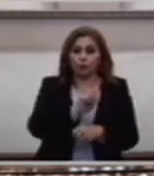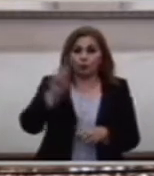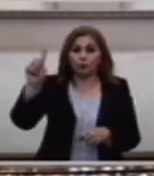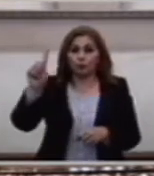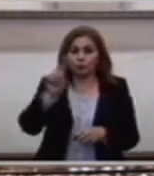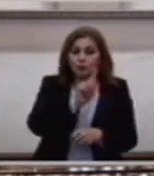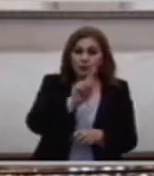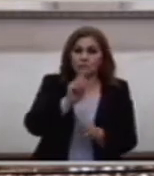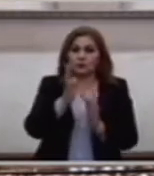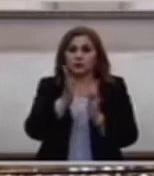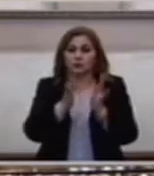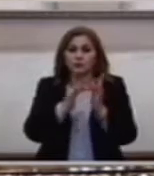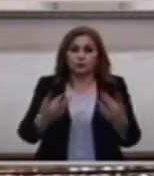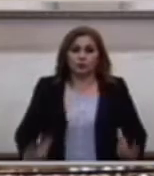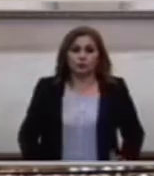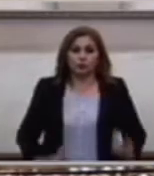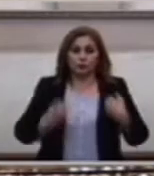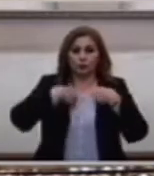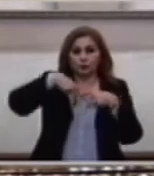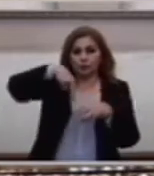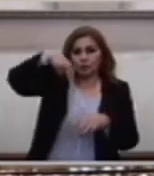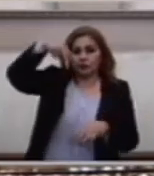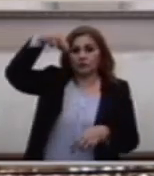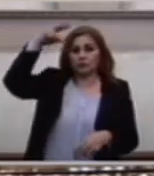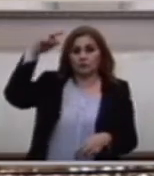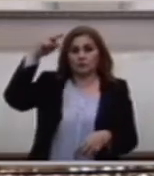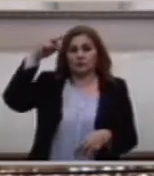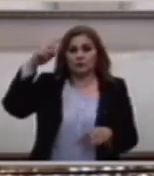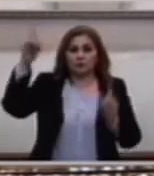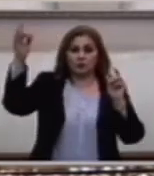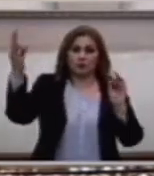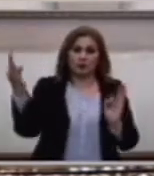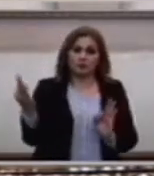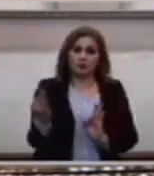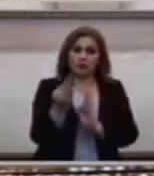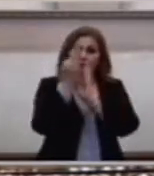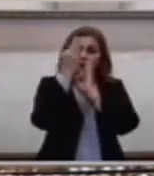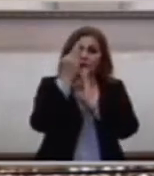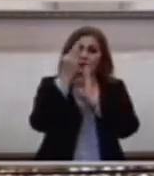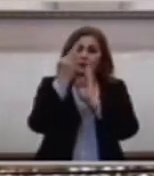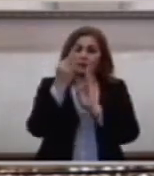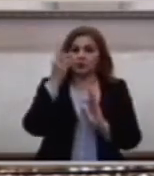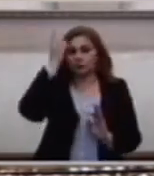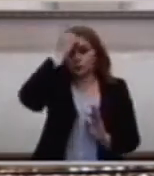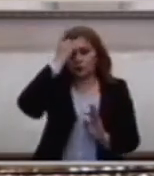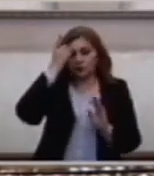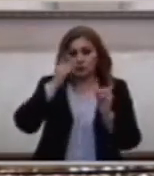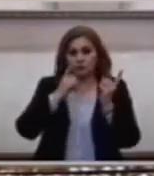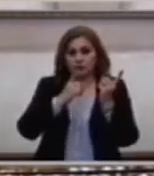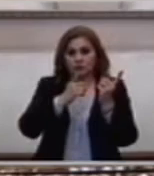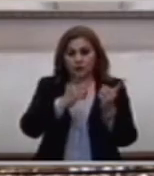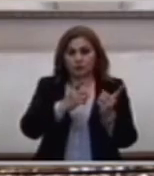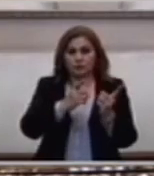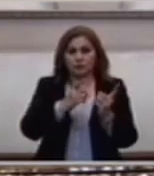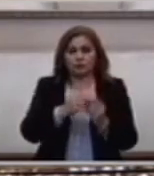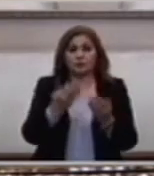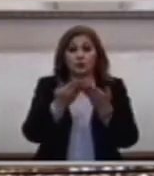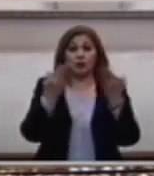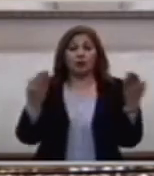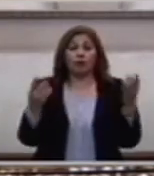Resucitado Hace frente a sus discípulos Hoy la Iglesia